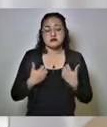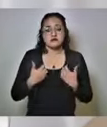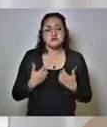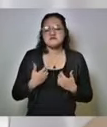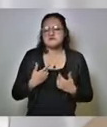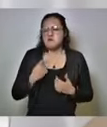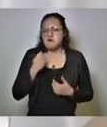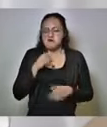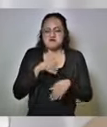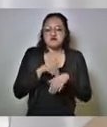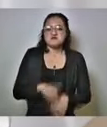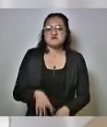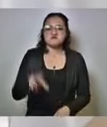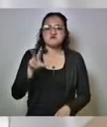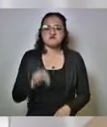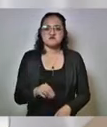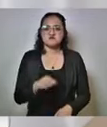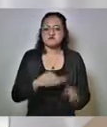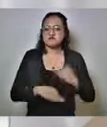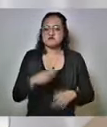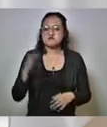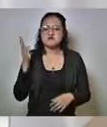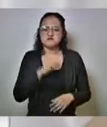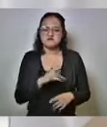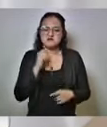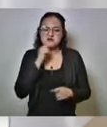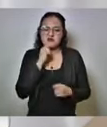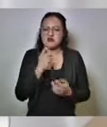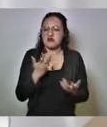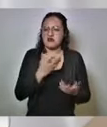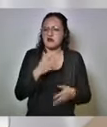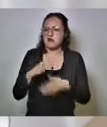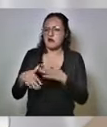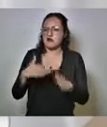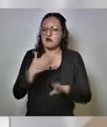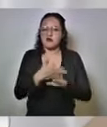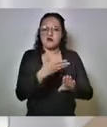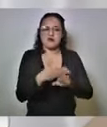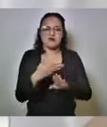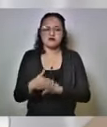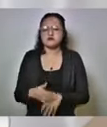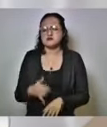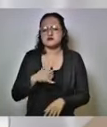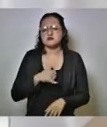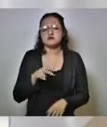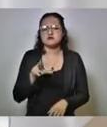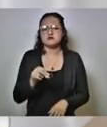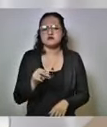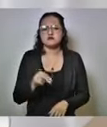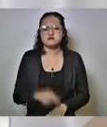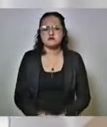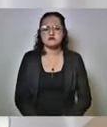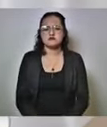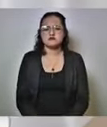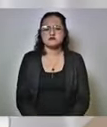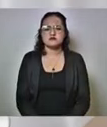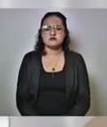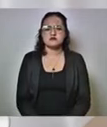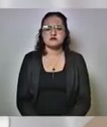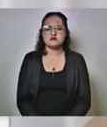todos se portan mal yo no yo no